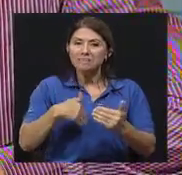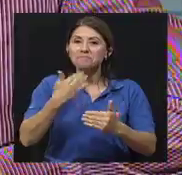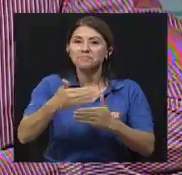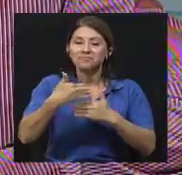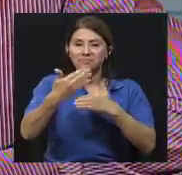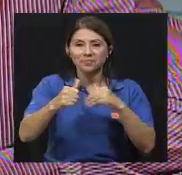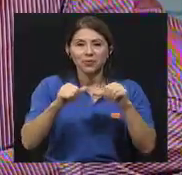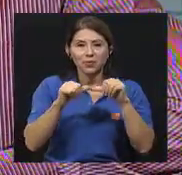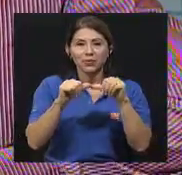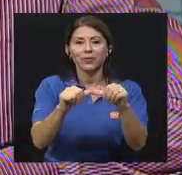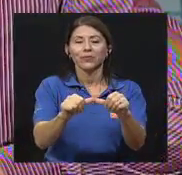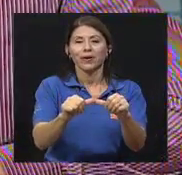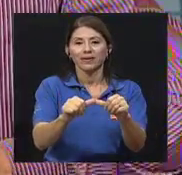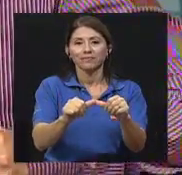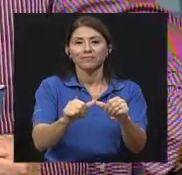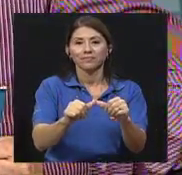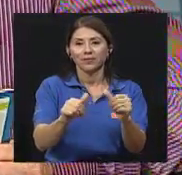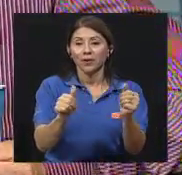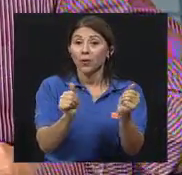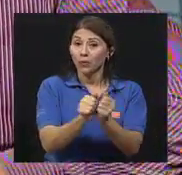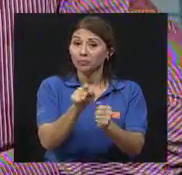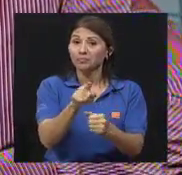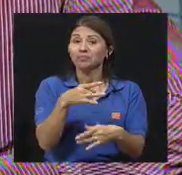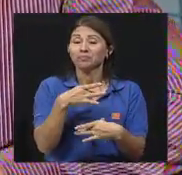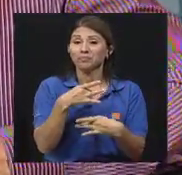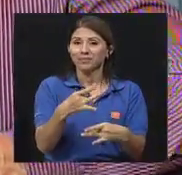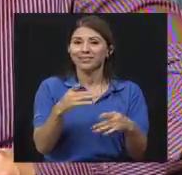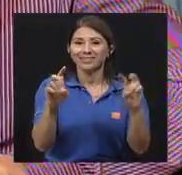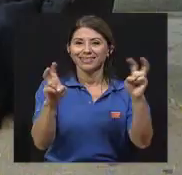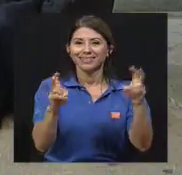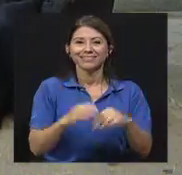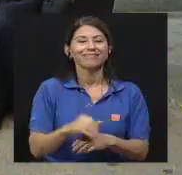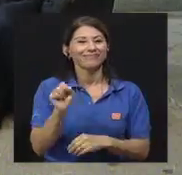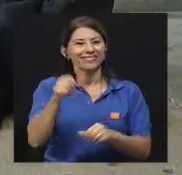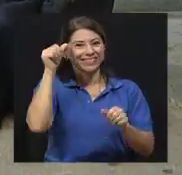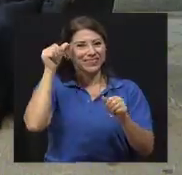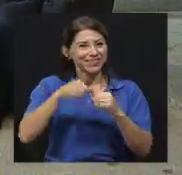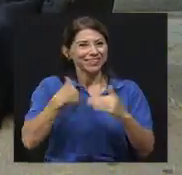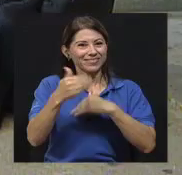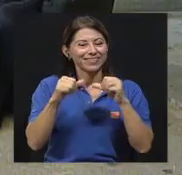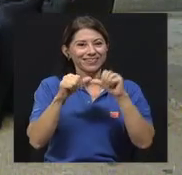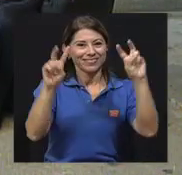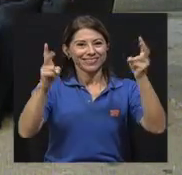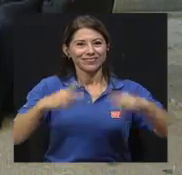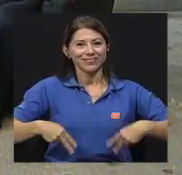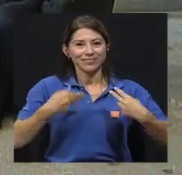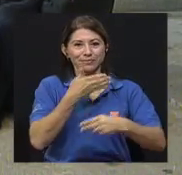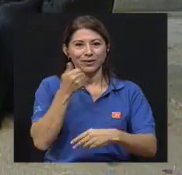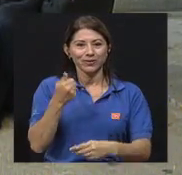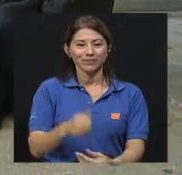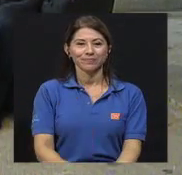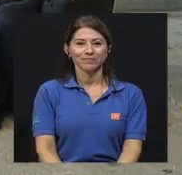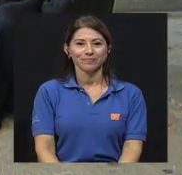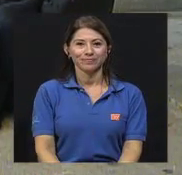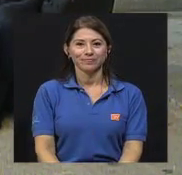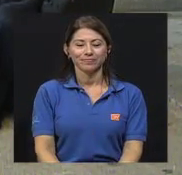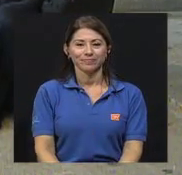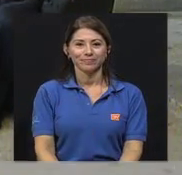retomar la sesión que está súper interesante. Claro. Entonces, recuerde que ya regresamos. Somos Vivir Mejor.